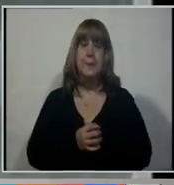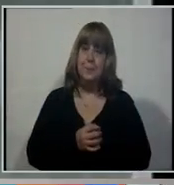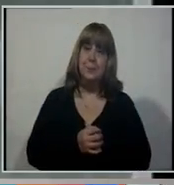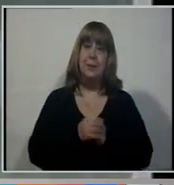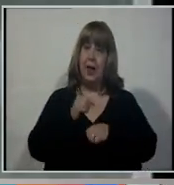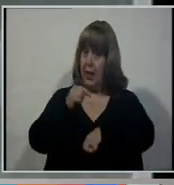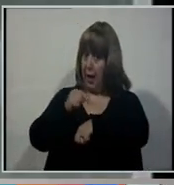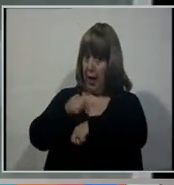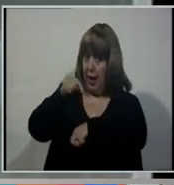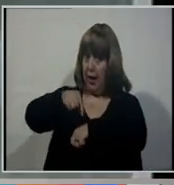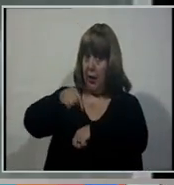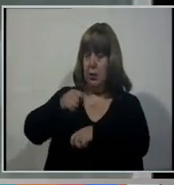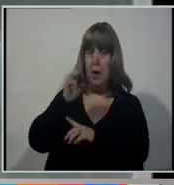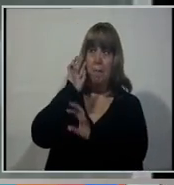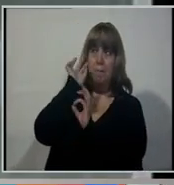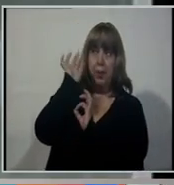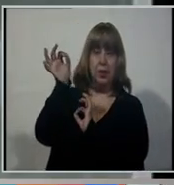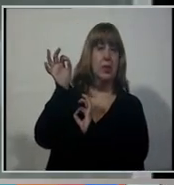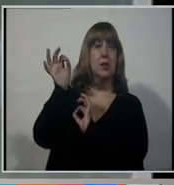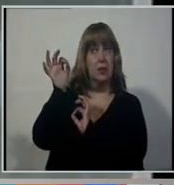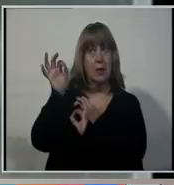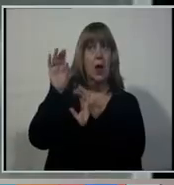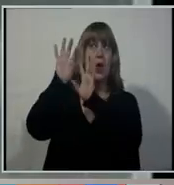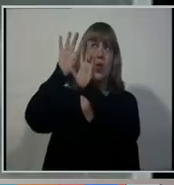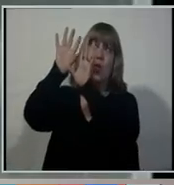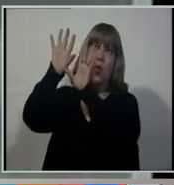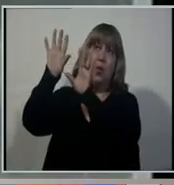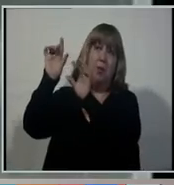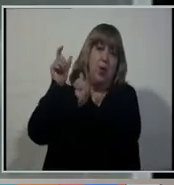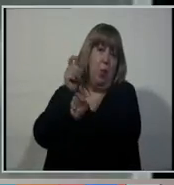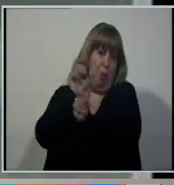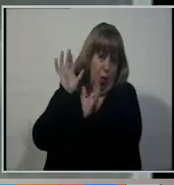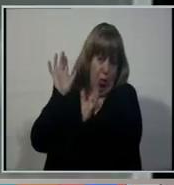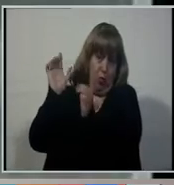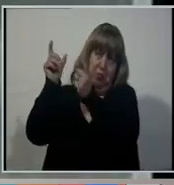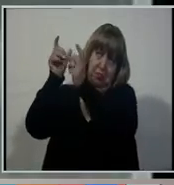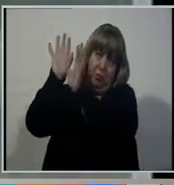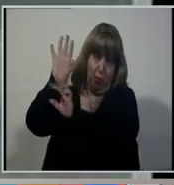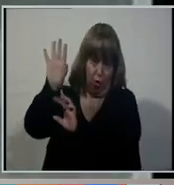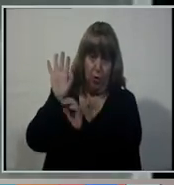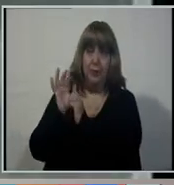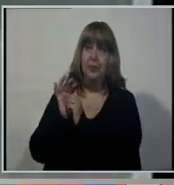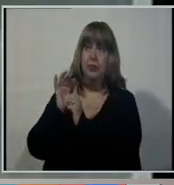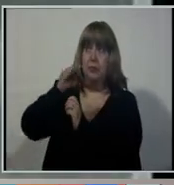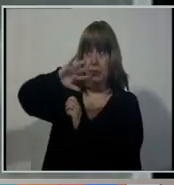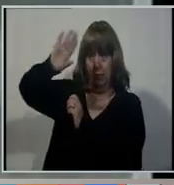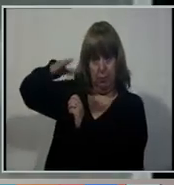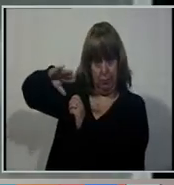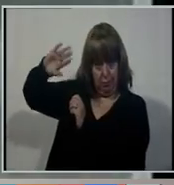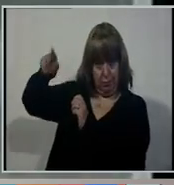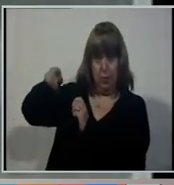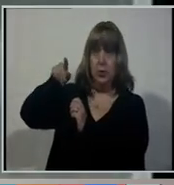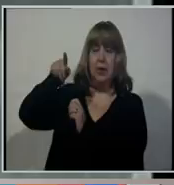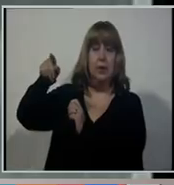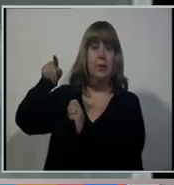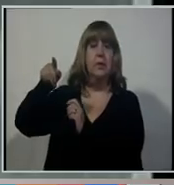no hay abundante nubosidad sobre el territorio cordillera.